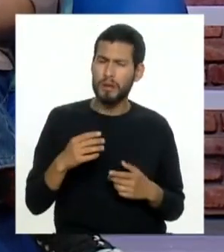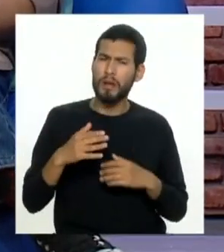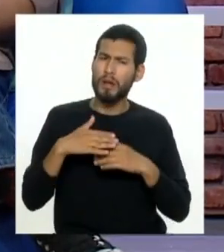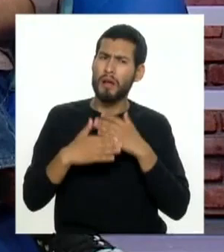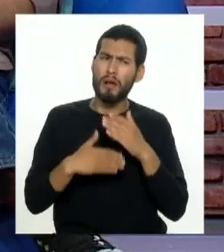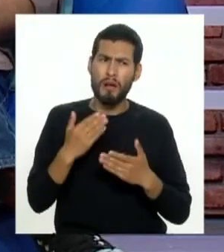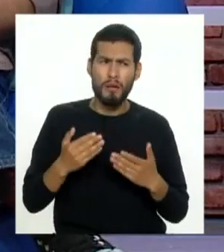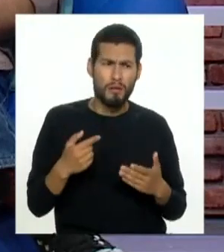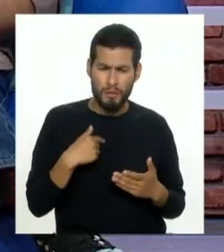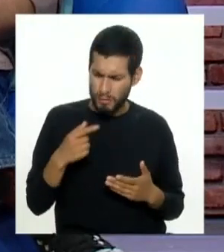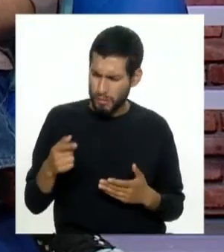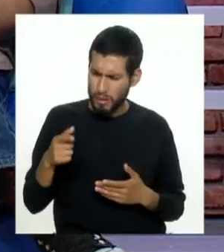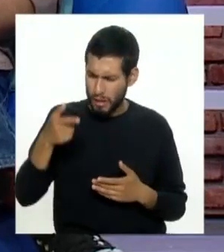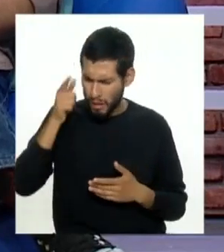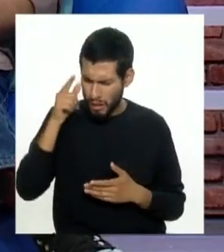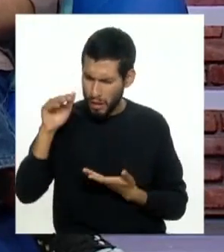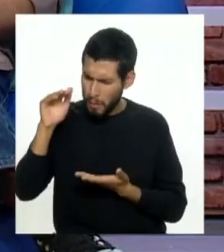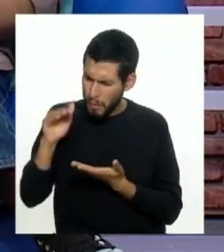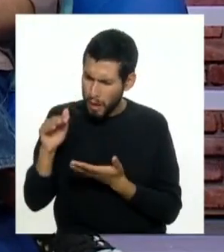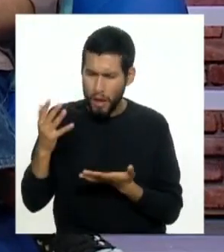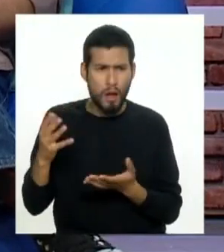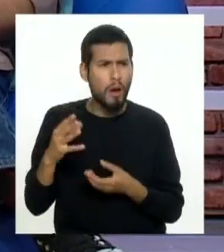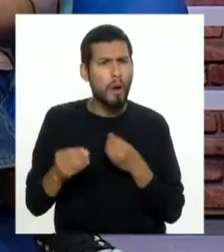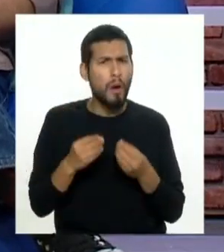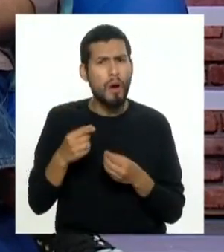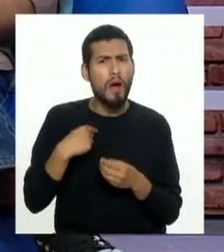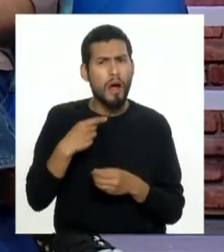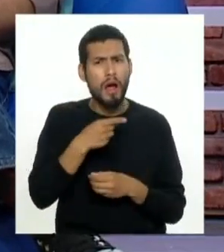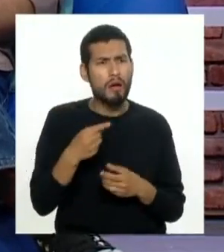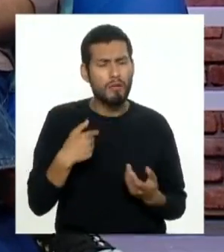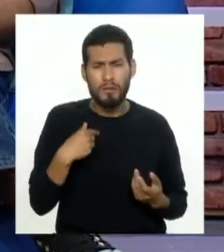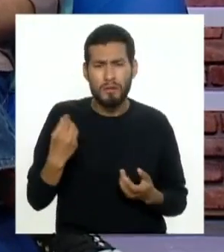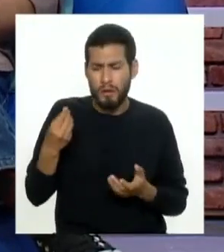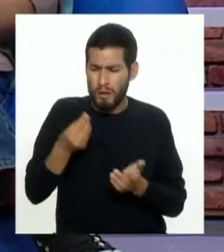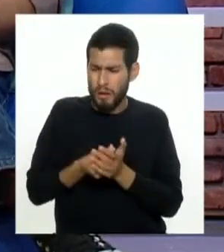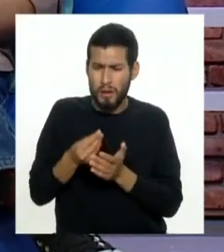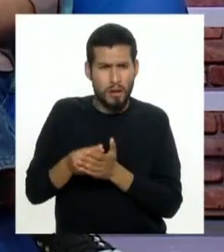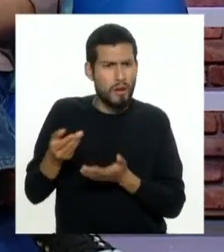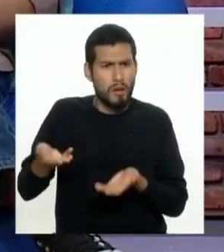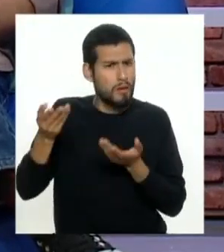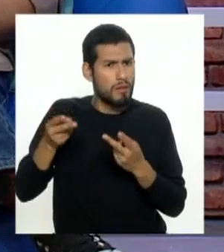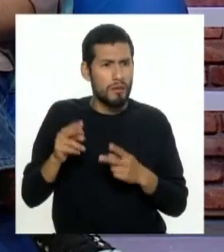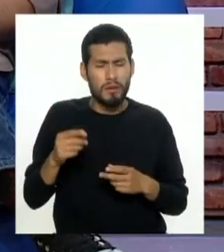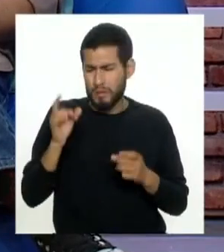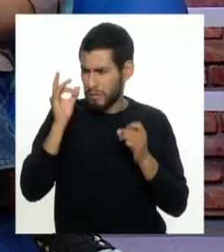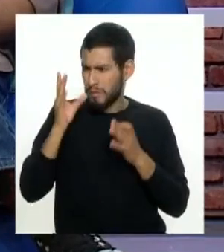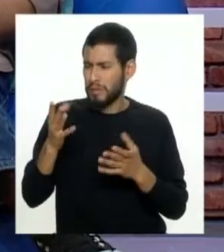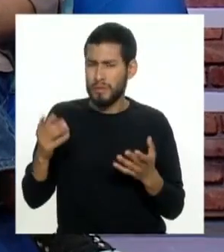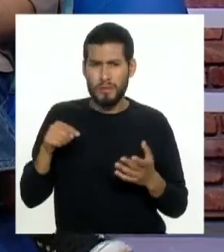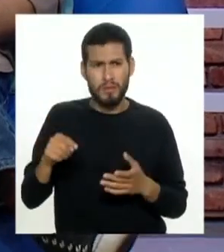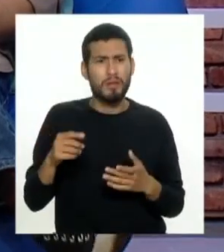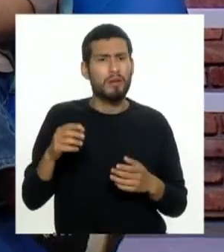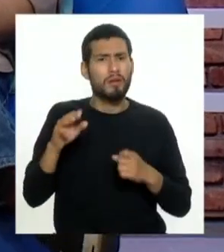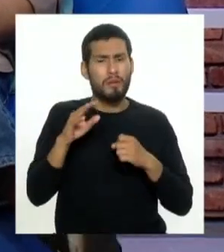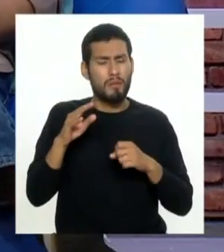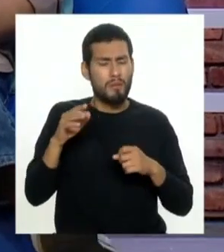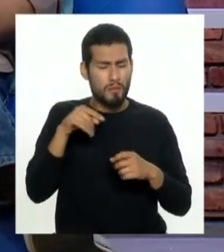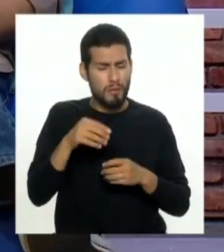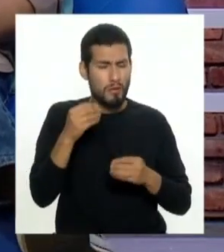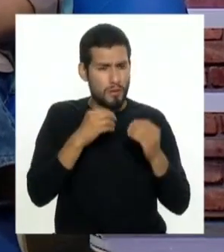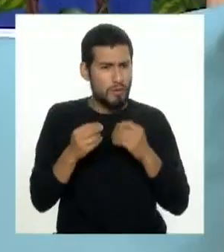tienes menos contenido ¿cómo cubres tu semana si el sueldo no aumenta? o sea es terrible realmente para una canasta básica familiar